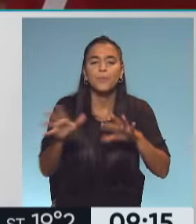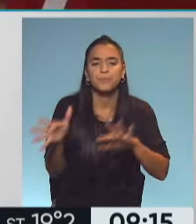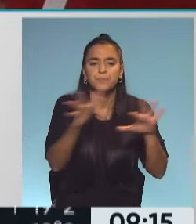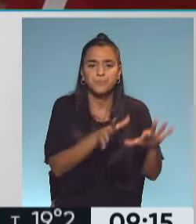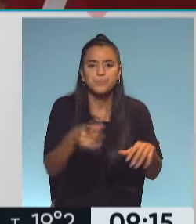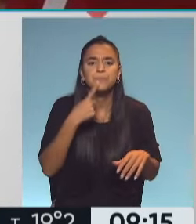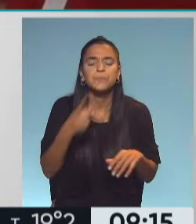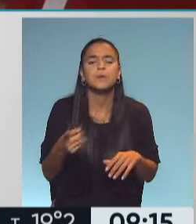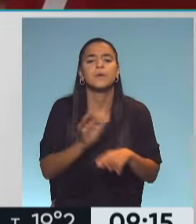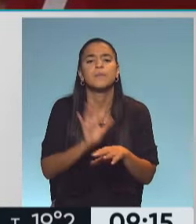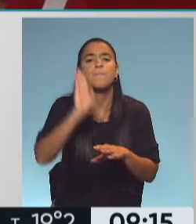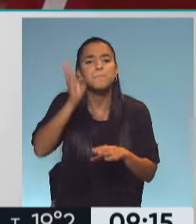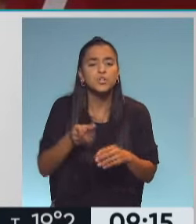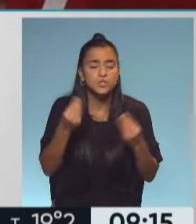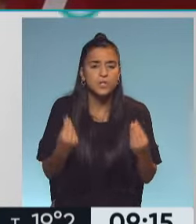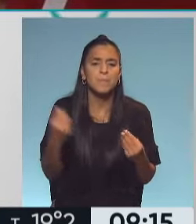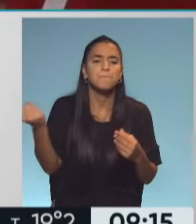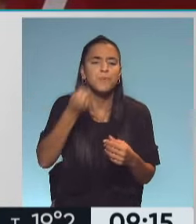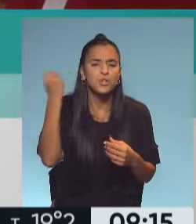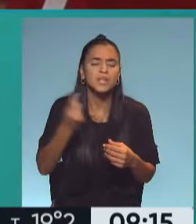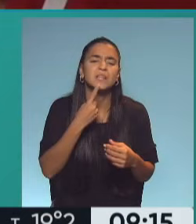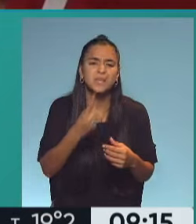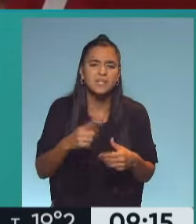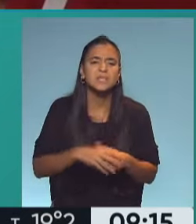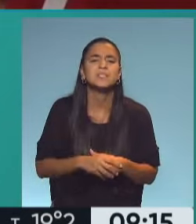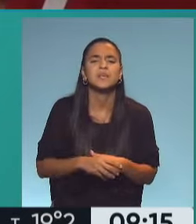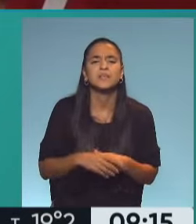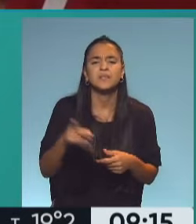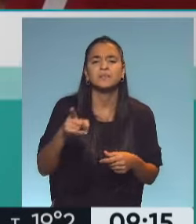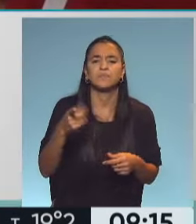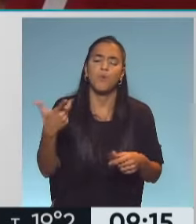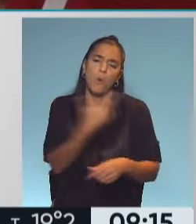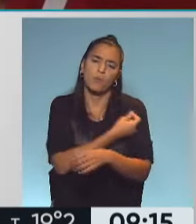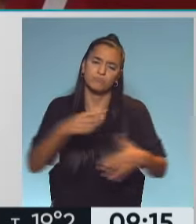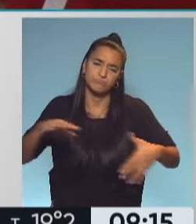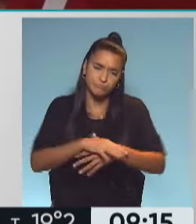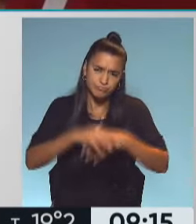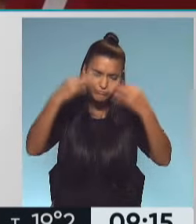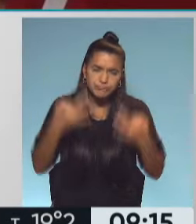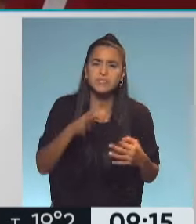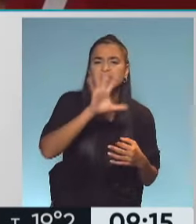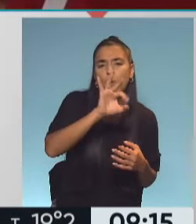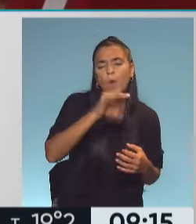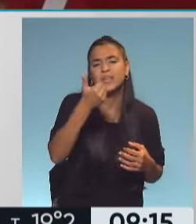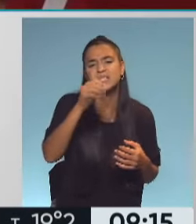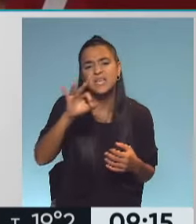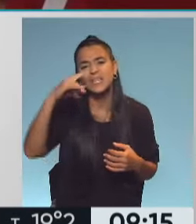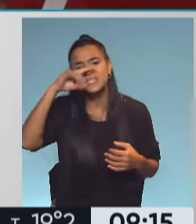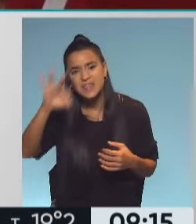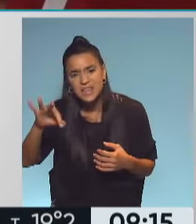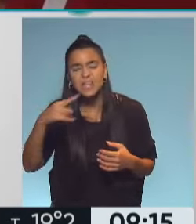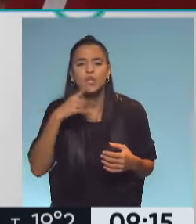de los porcentuales, lo importante es mencionar que todas las vacunas son eficaces, ¿no? Más allá de que sean 50, 60, 70,